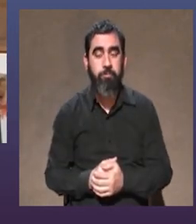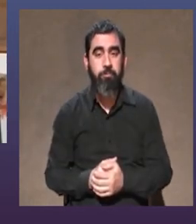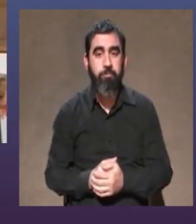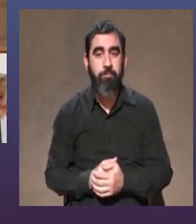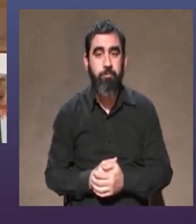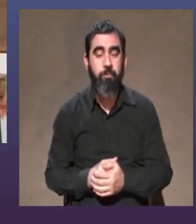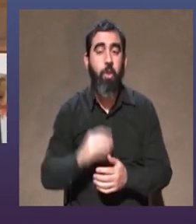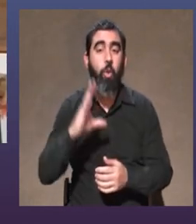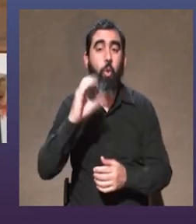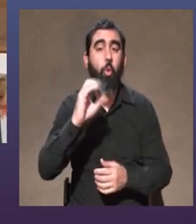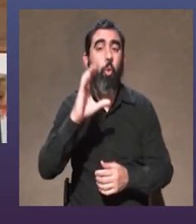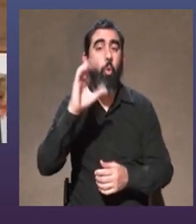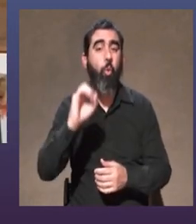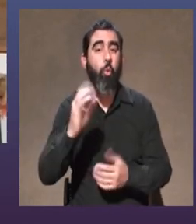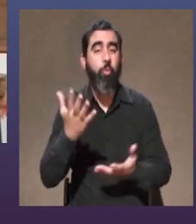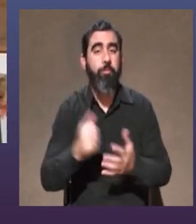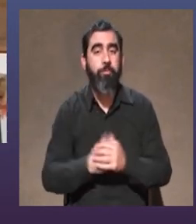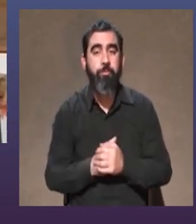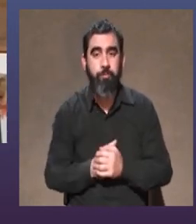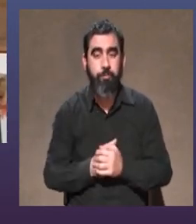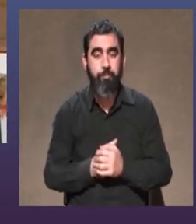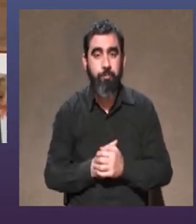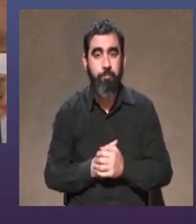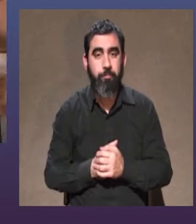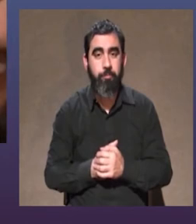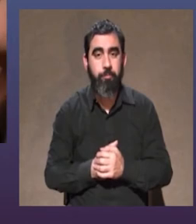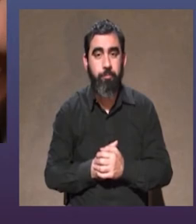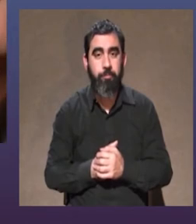pregunta enorme Coco Rivero